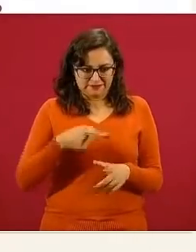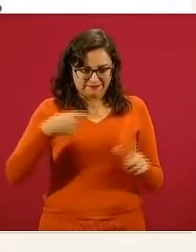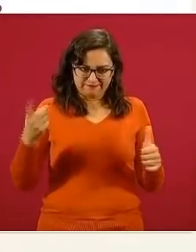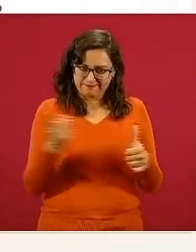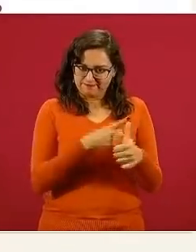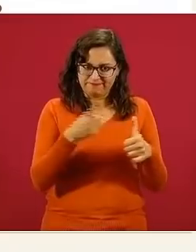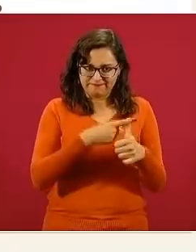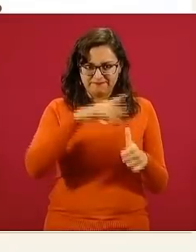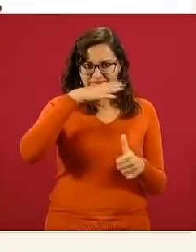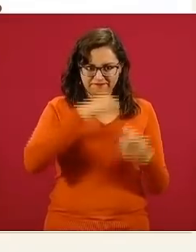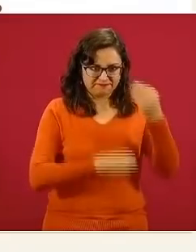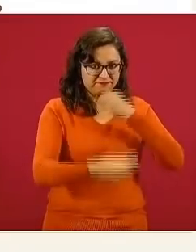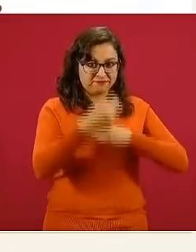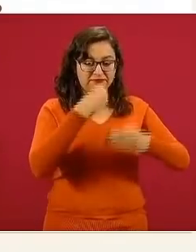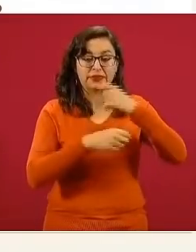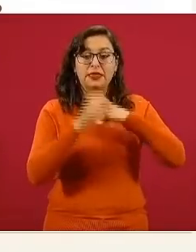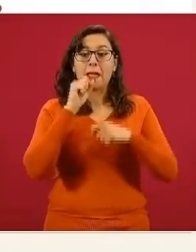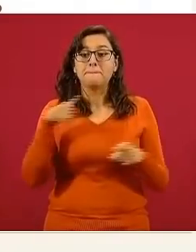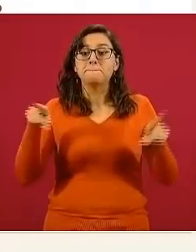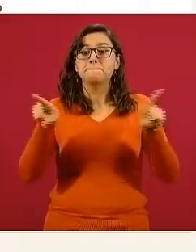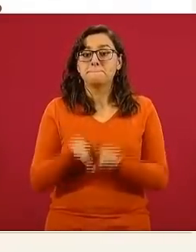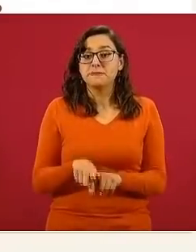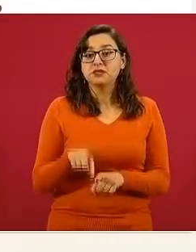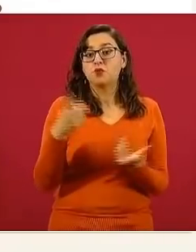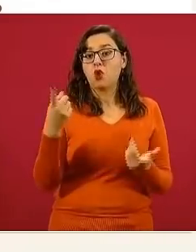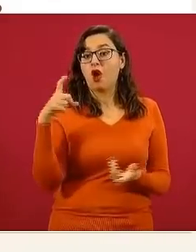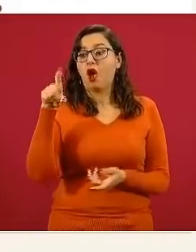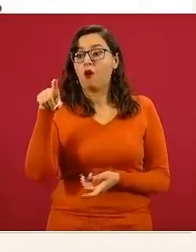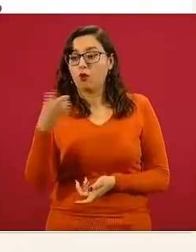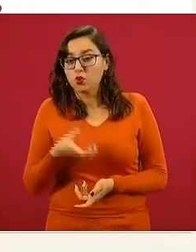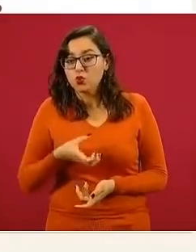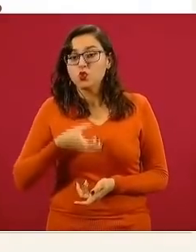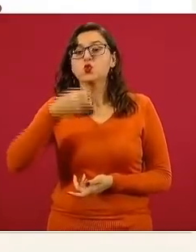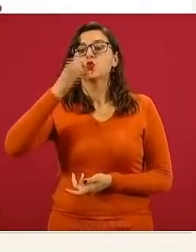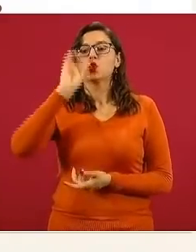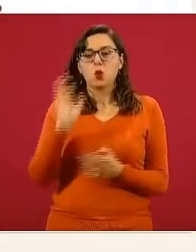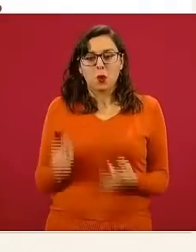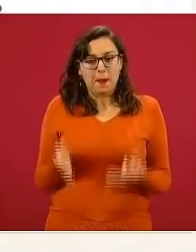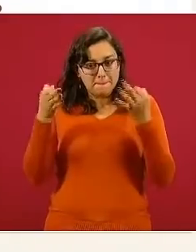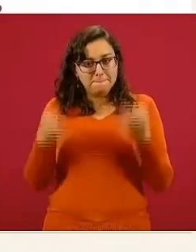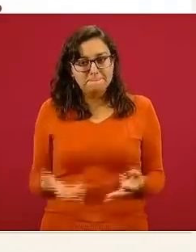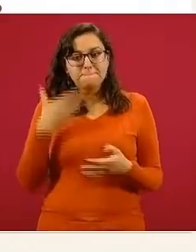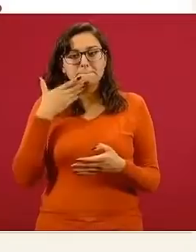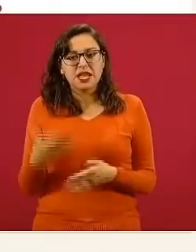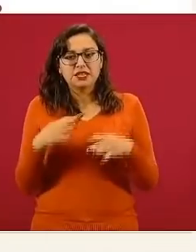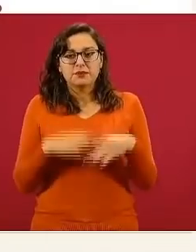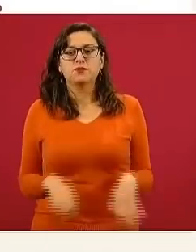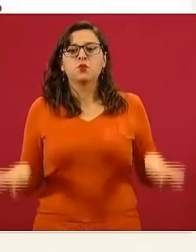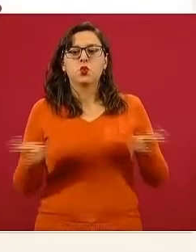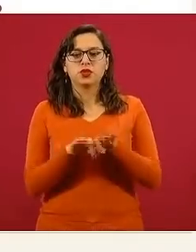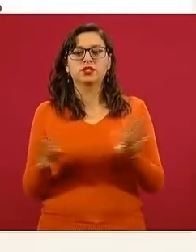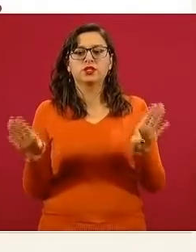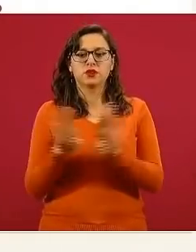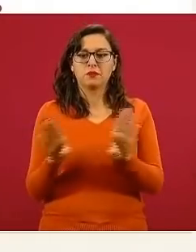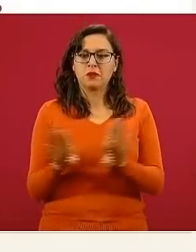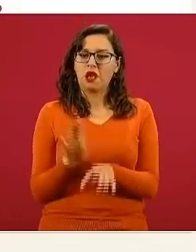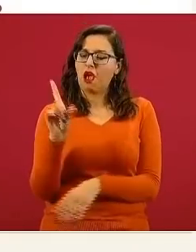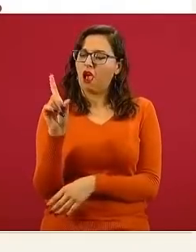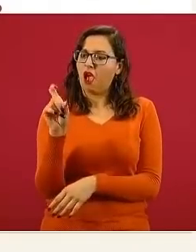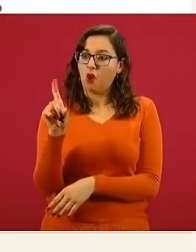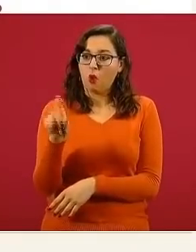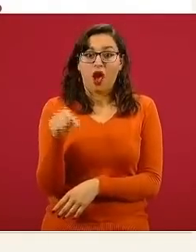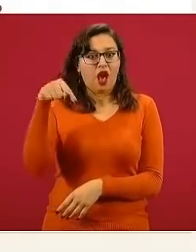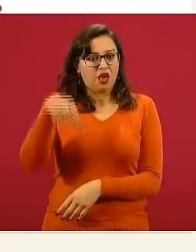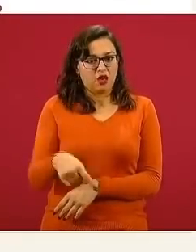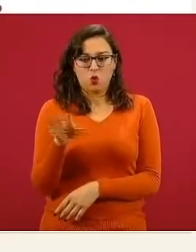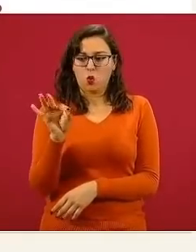en la dieta. Y finalmente la jarra del bien beber para entender la hidratación, la importancia de una buena hidratación, sobre todo con agua, en un país